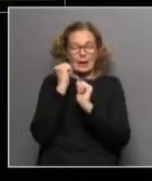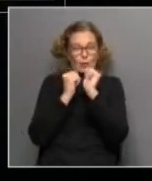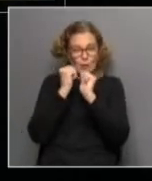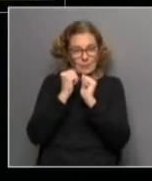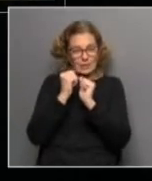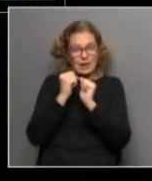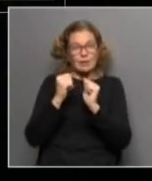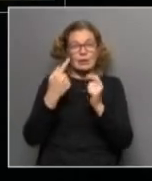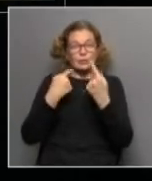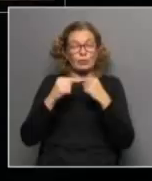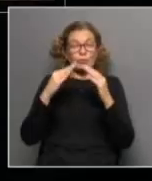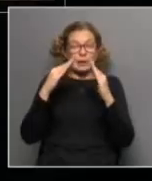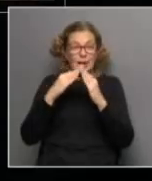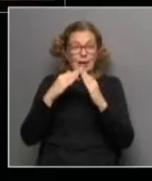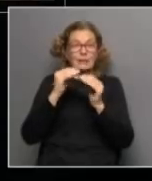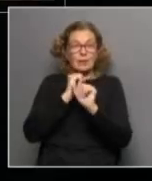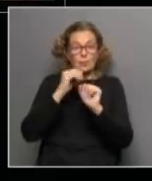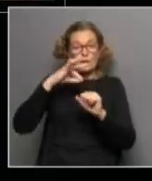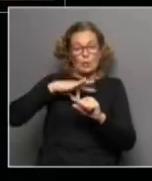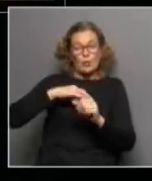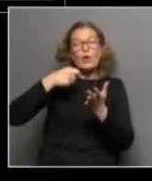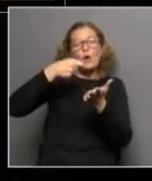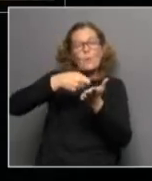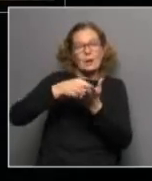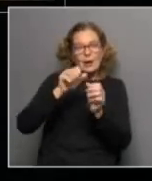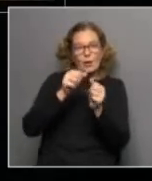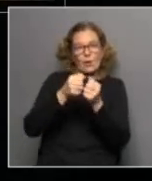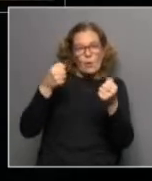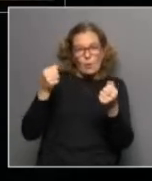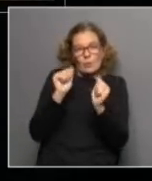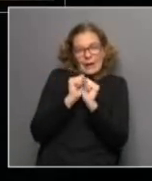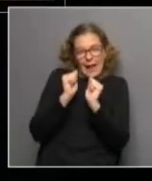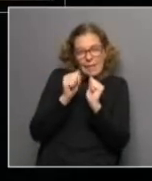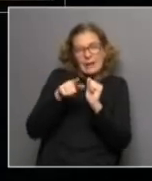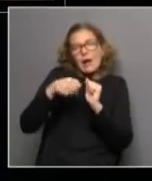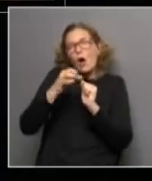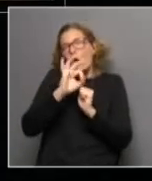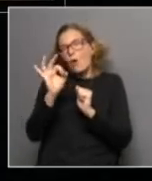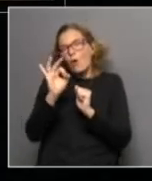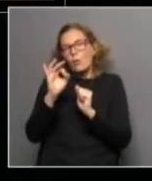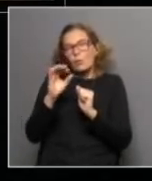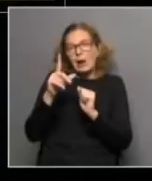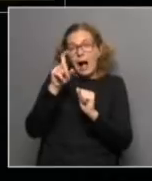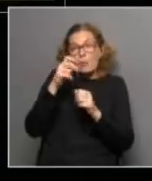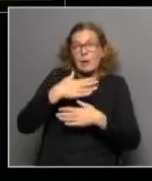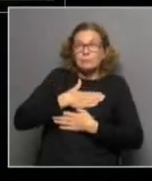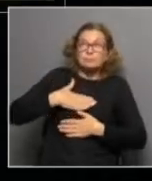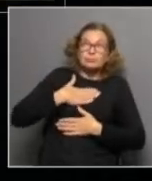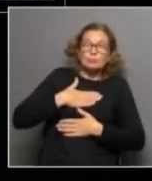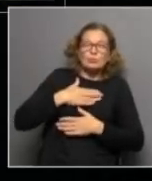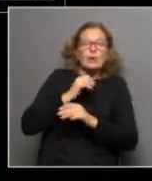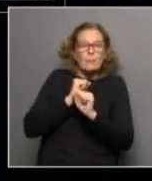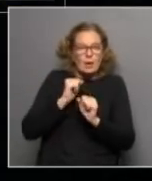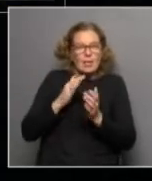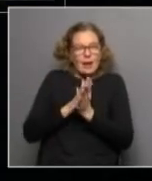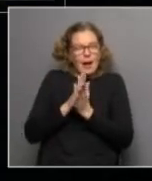entonces un hogar tiene más ingresos y puede comprar una heladera, puede comprar un calefón, pero los que son como más duros, como es el caso de la